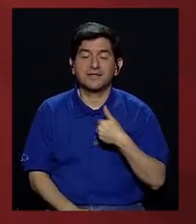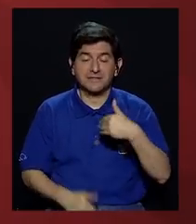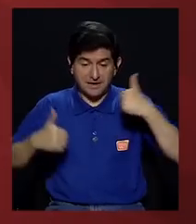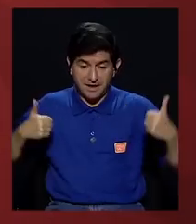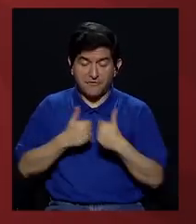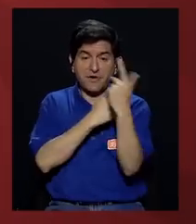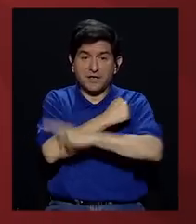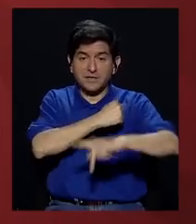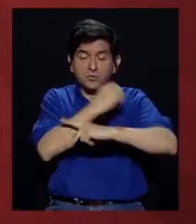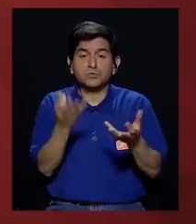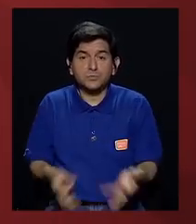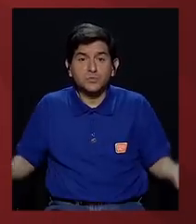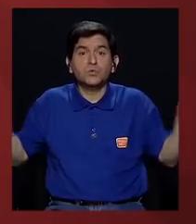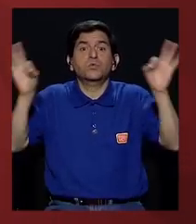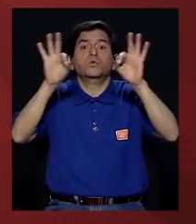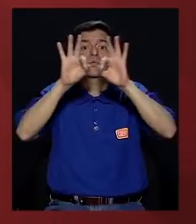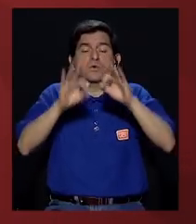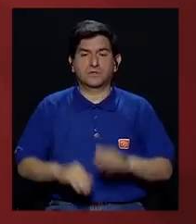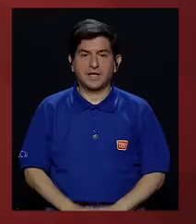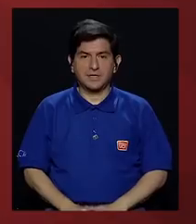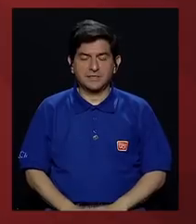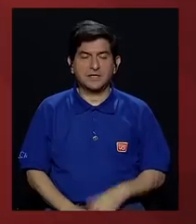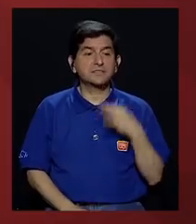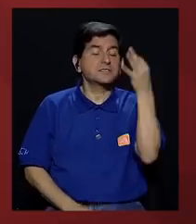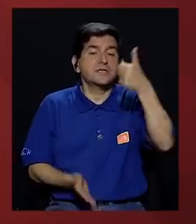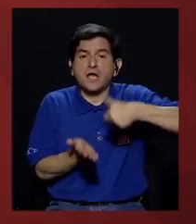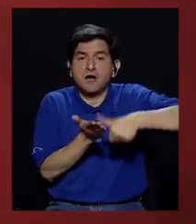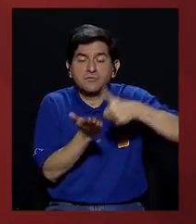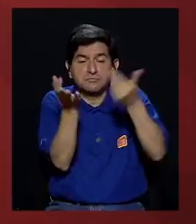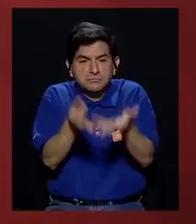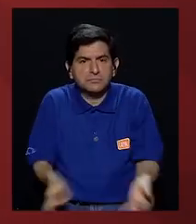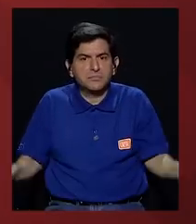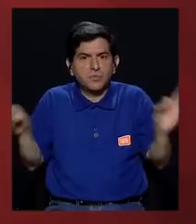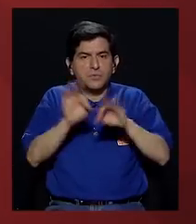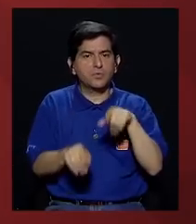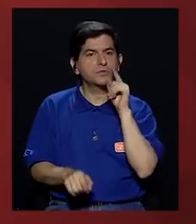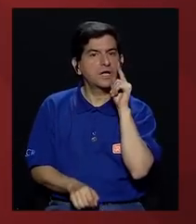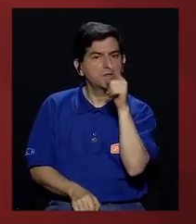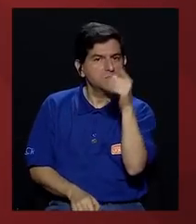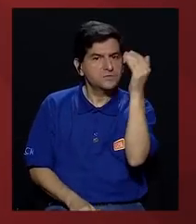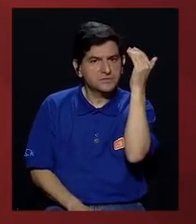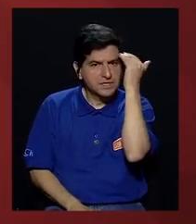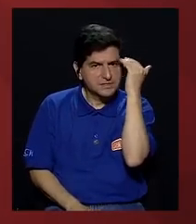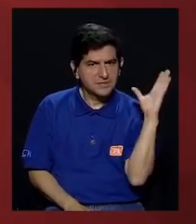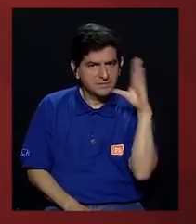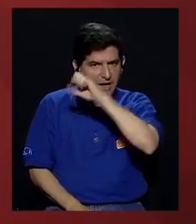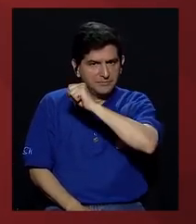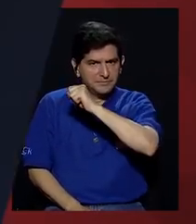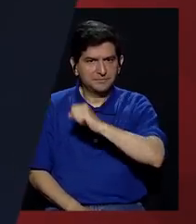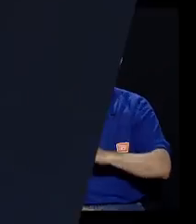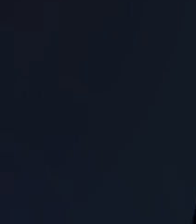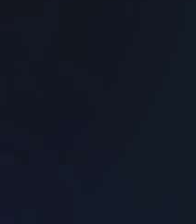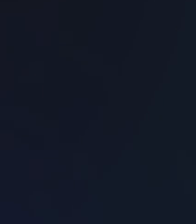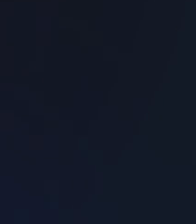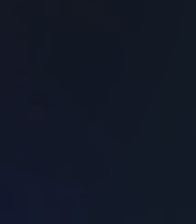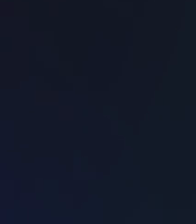ustedes que existen desafíos país importantísimos y que en esta próxima lección es importante que usted los sepa reconocer.